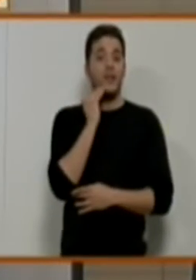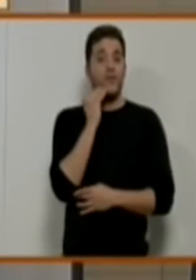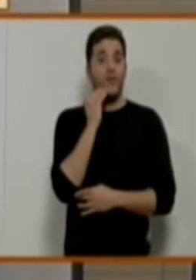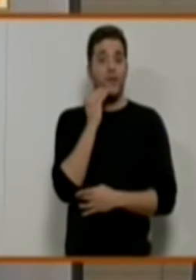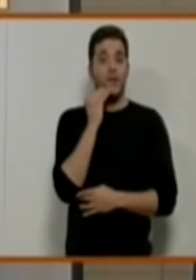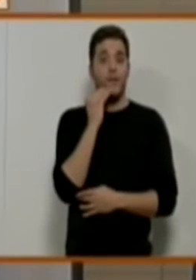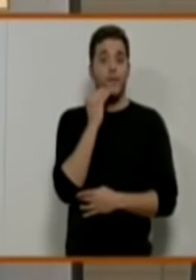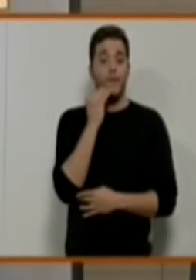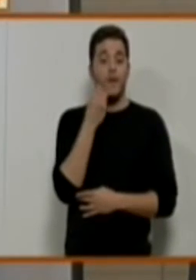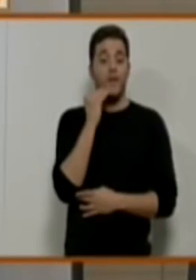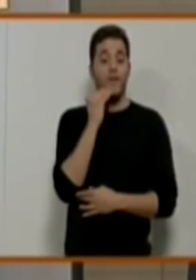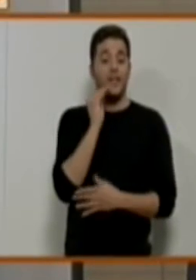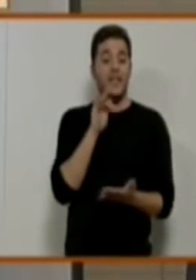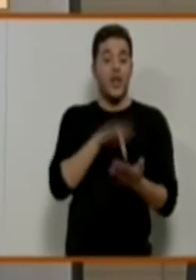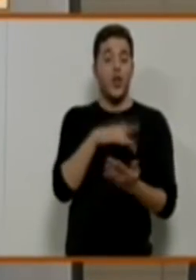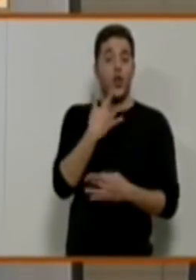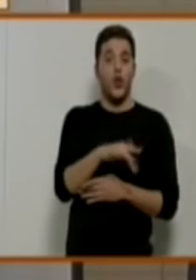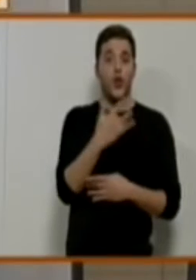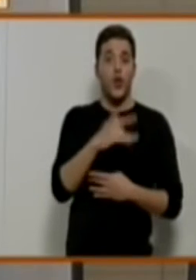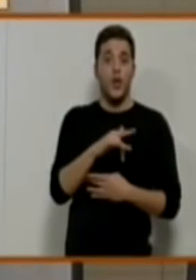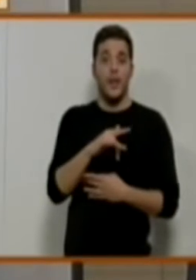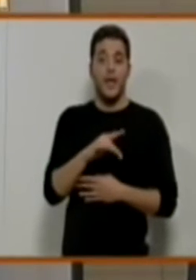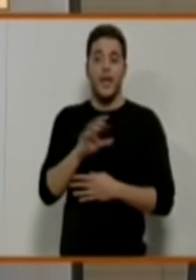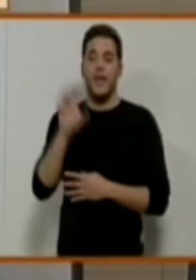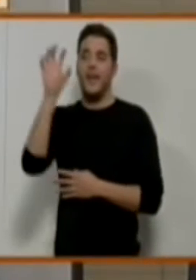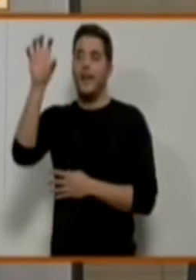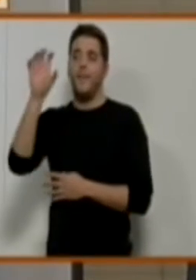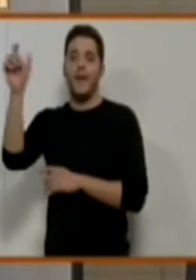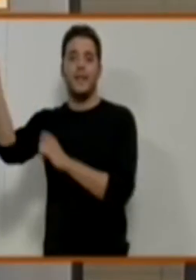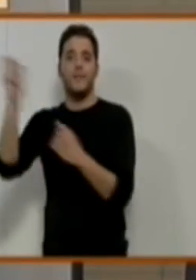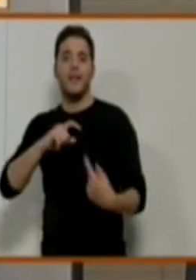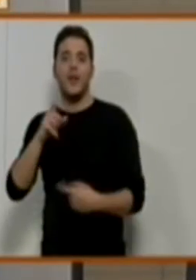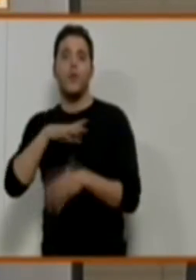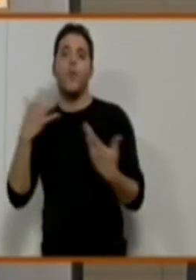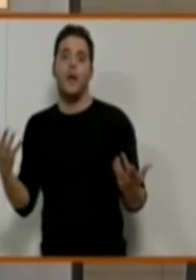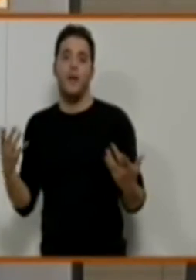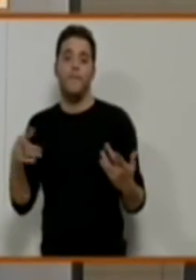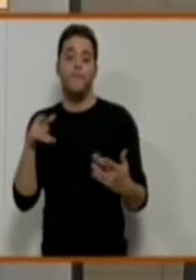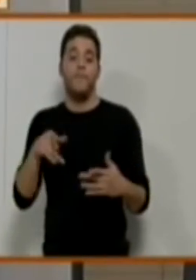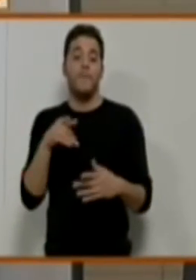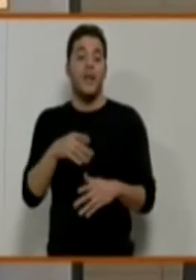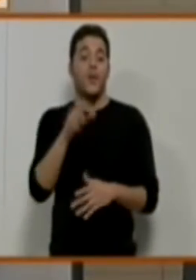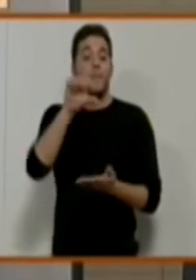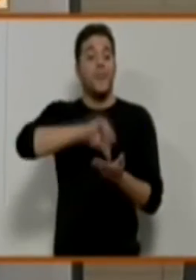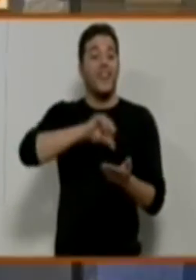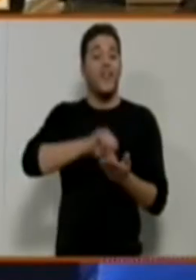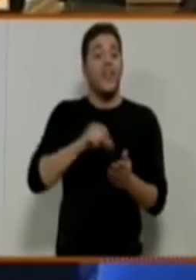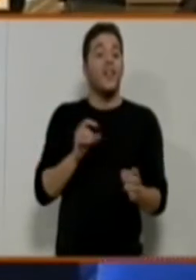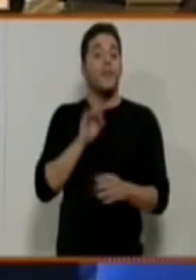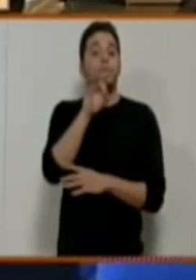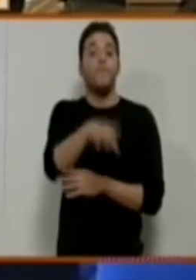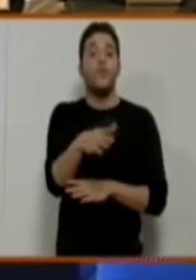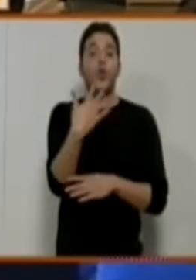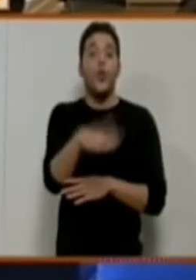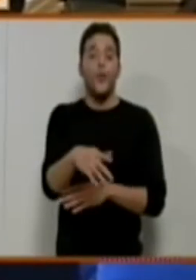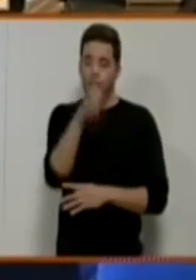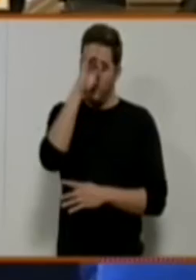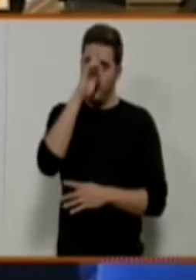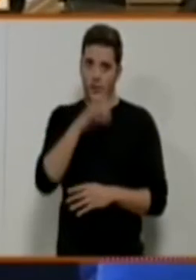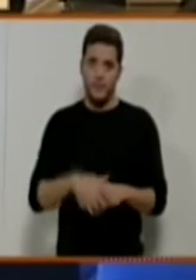origen. Pero no dicen a qué ciudad va a ser su destino. Con esta